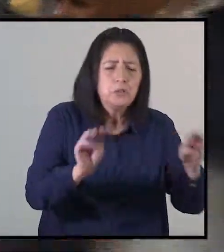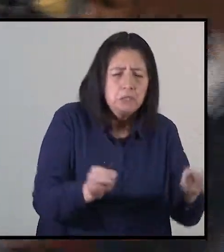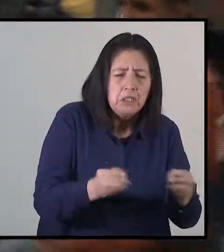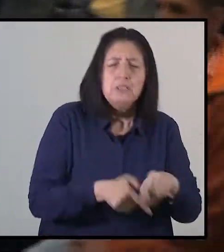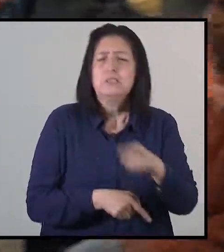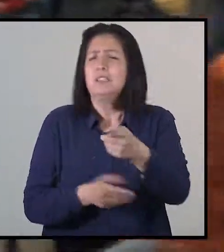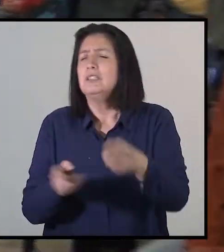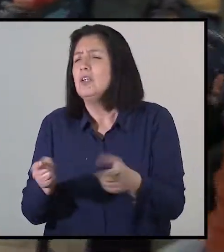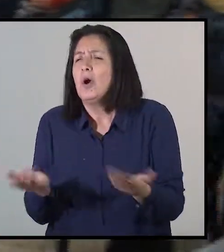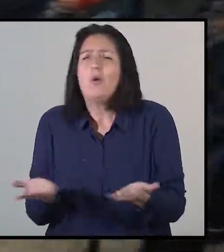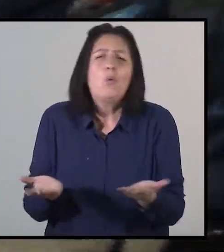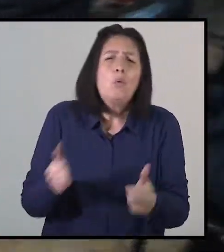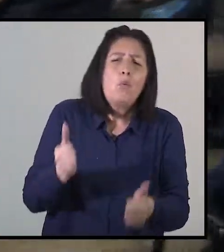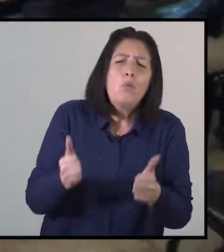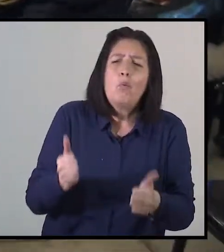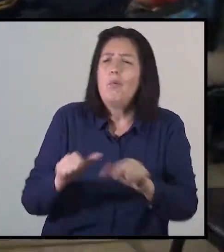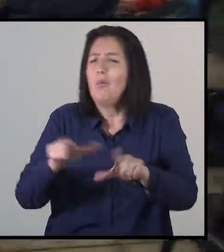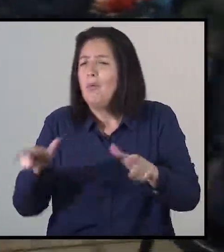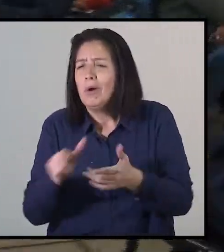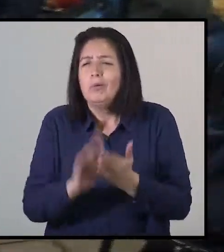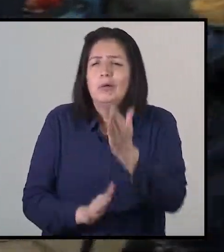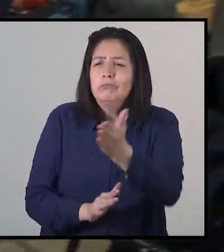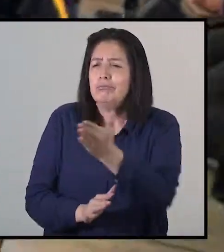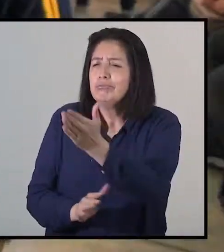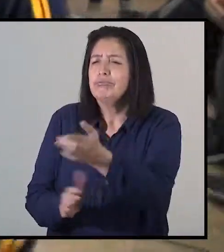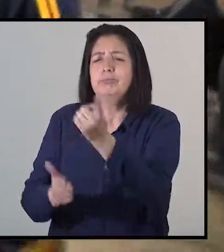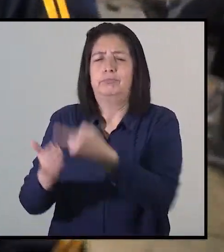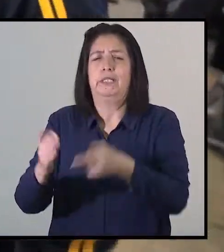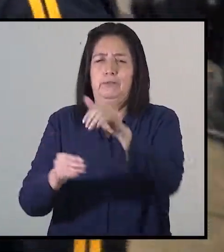también a qué aula le corresponde emitir su voto.